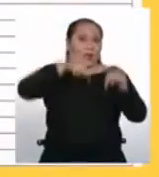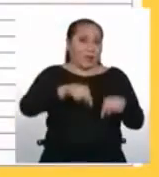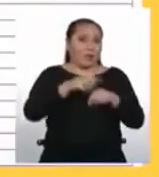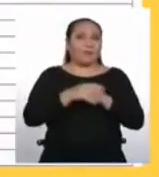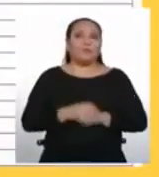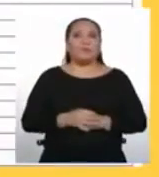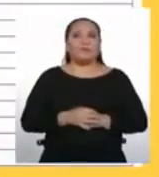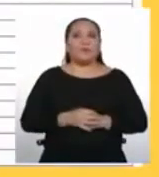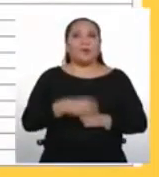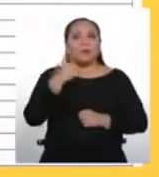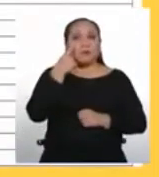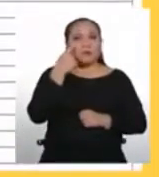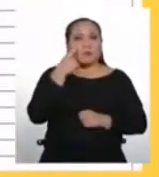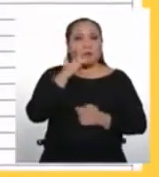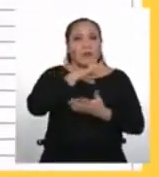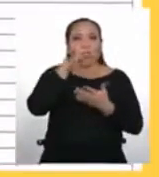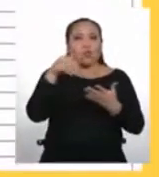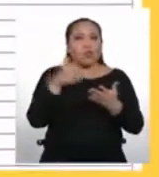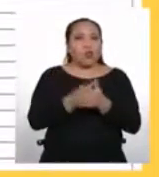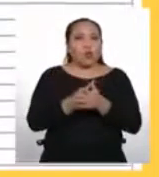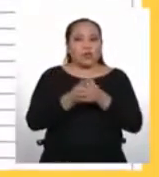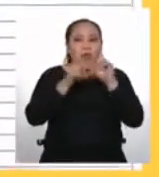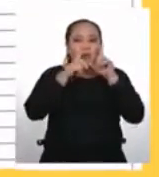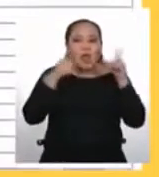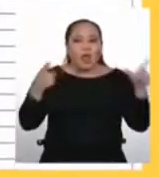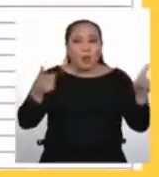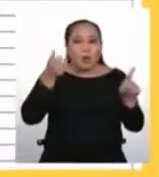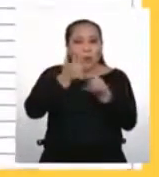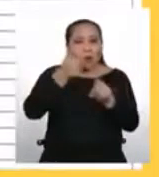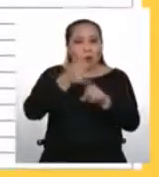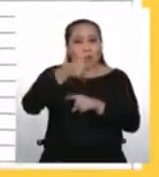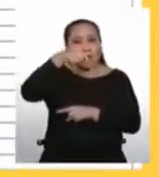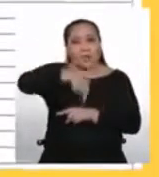Conozcamos todas nuestras lenguas originarias.